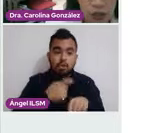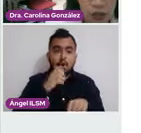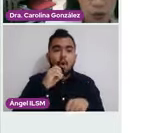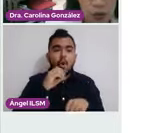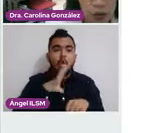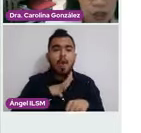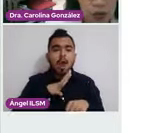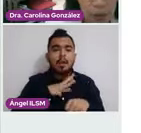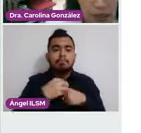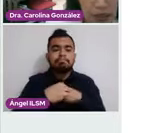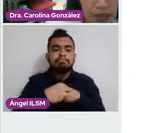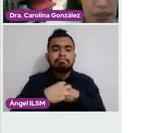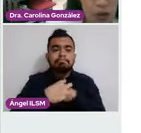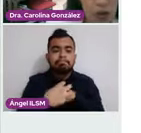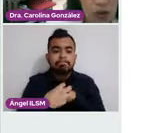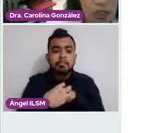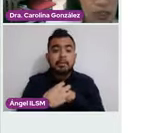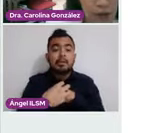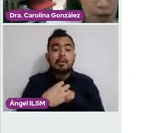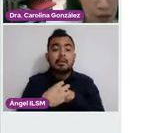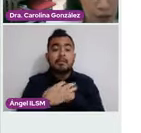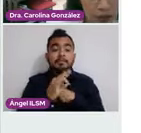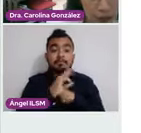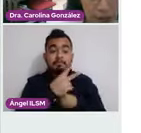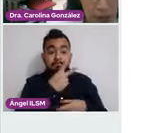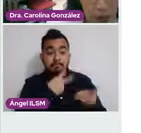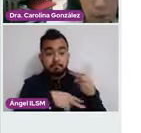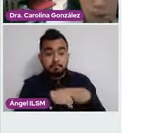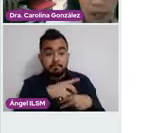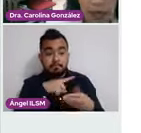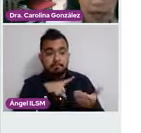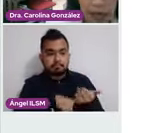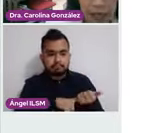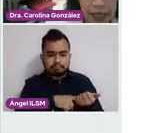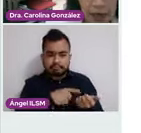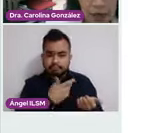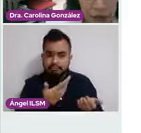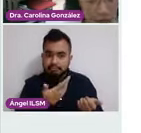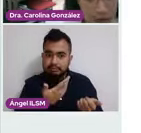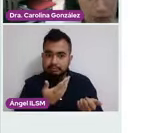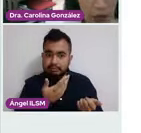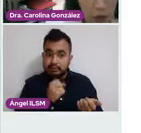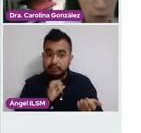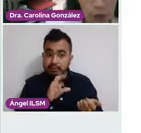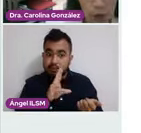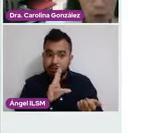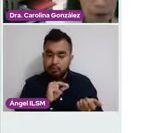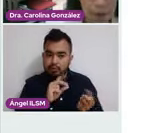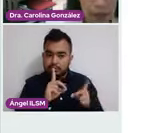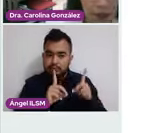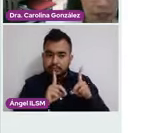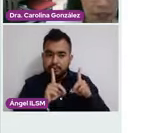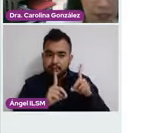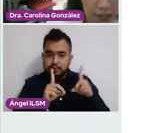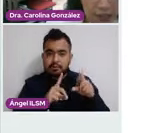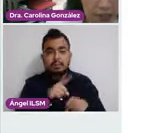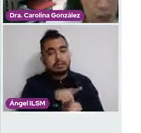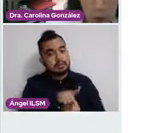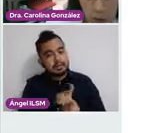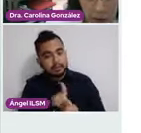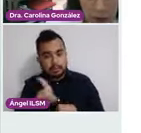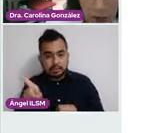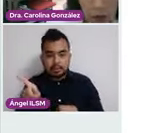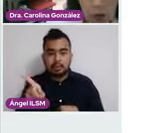Entonces, cuando nos llega una paciente con significado indeterminado, hay que referir a coltoscopía para ver si es